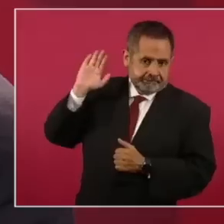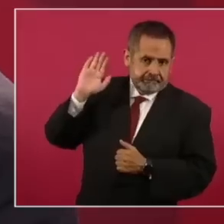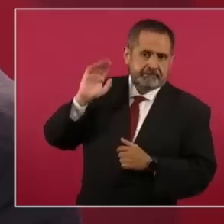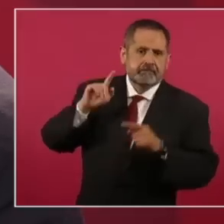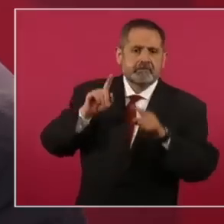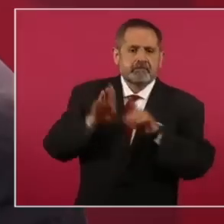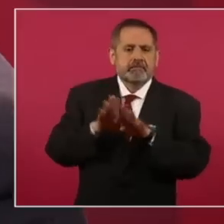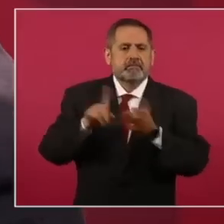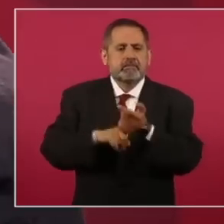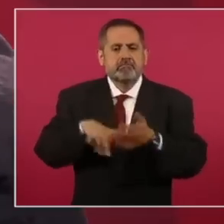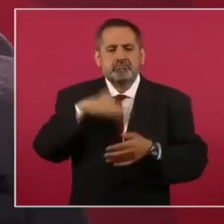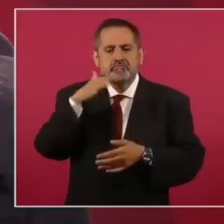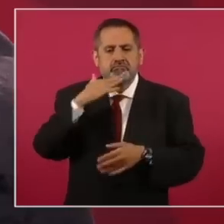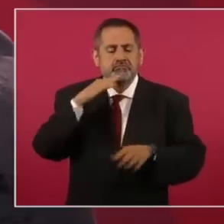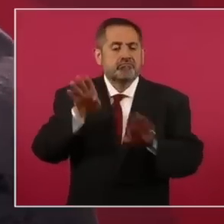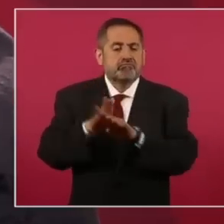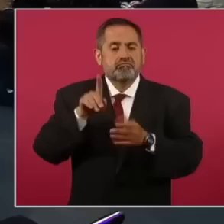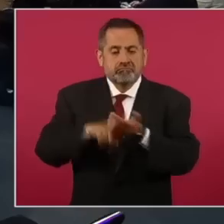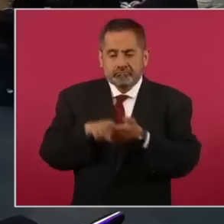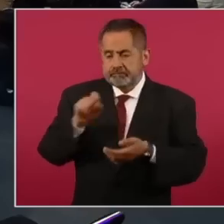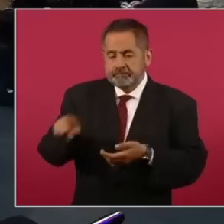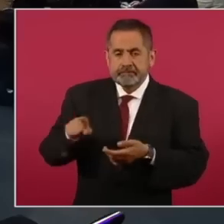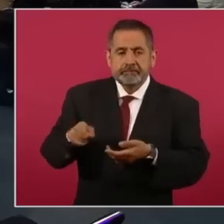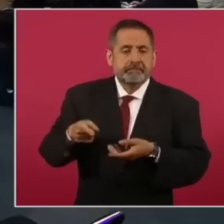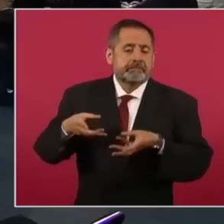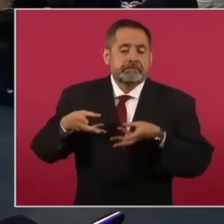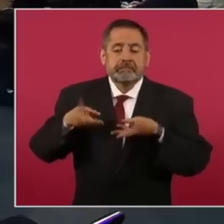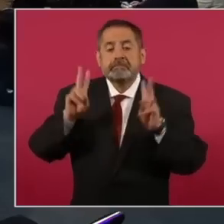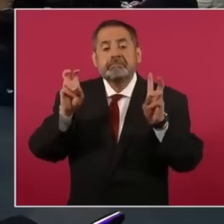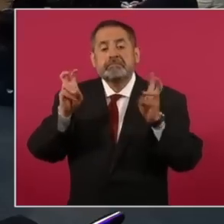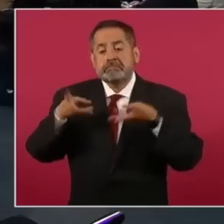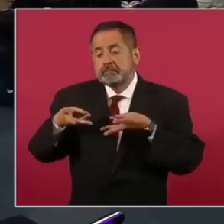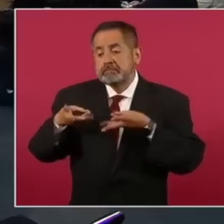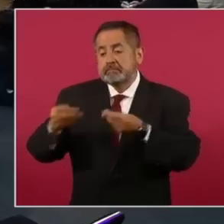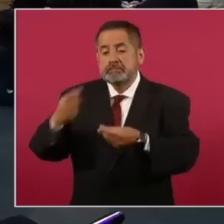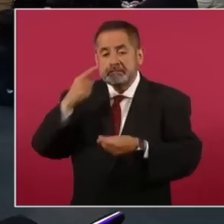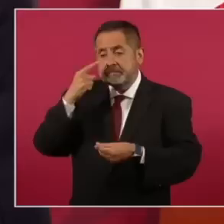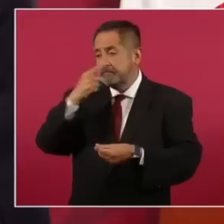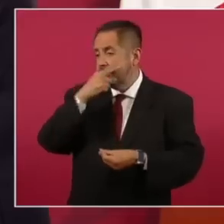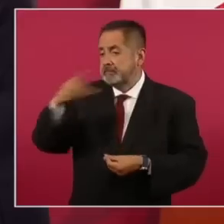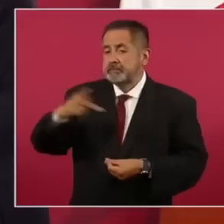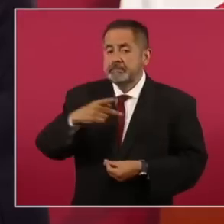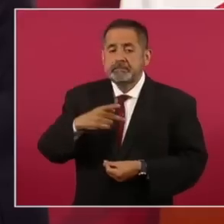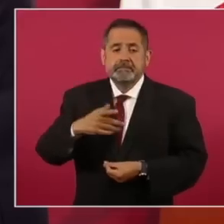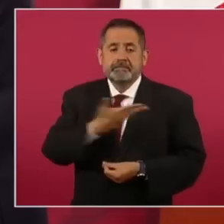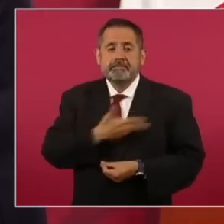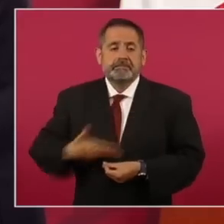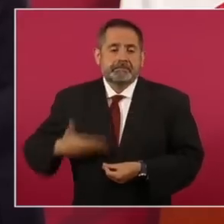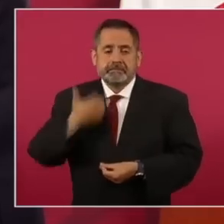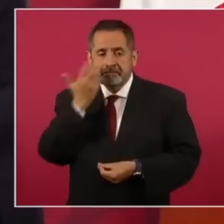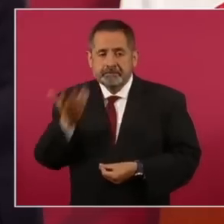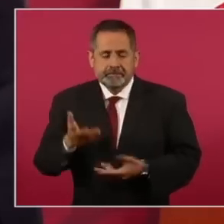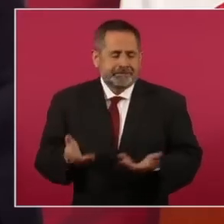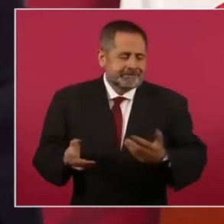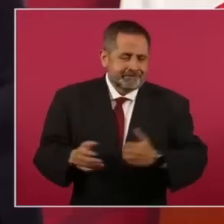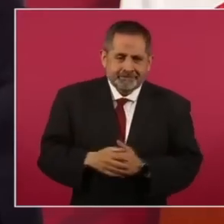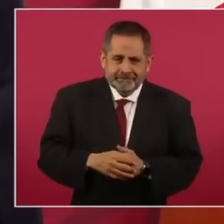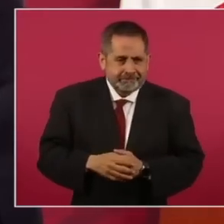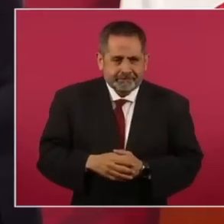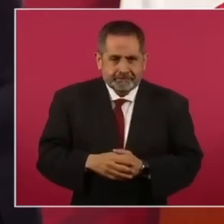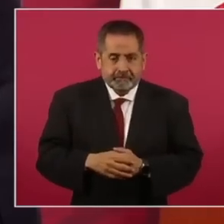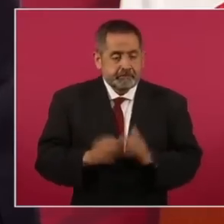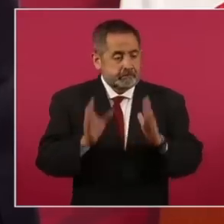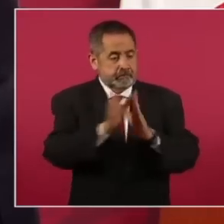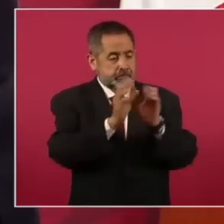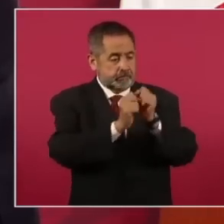del Estado corrupto fueron los gastos discrecionales del presidente. Fíjense, la Constitución